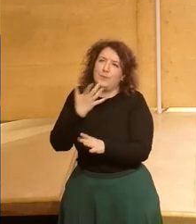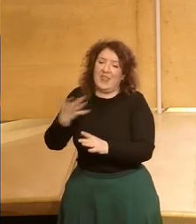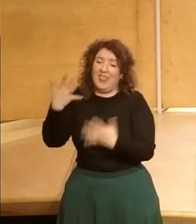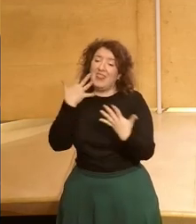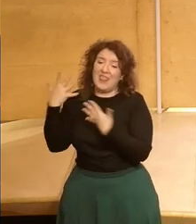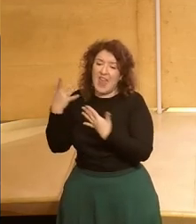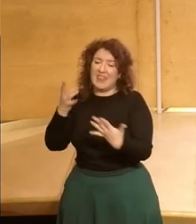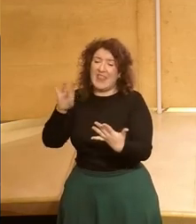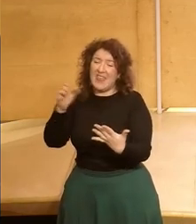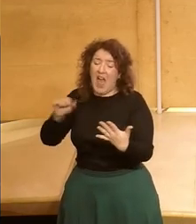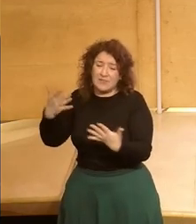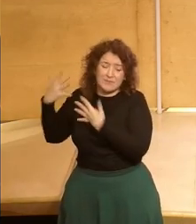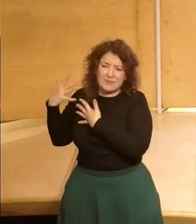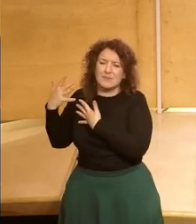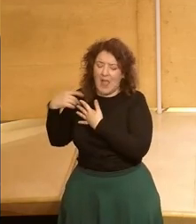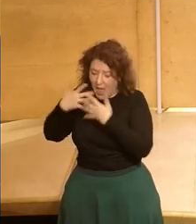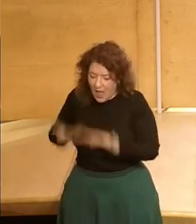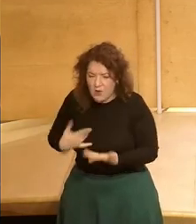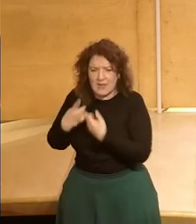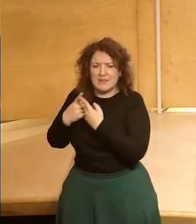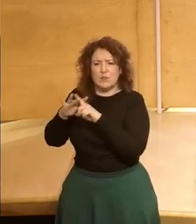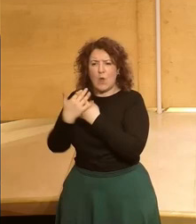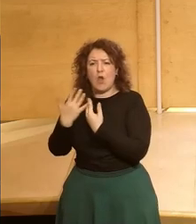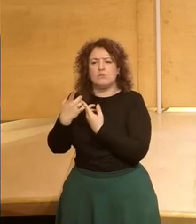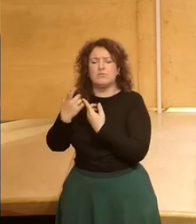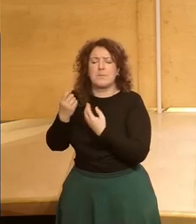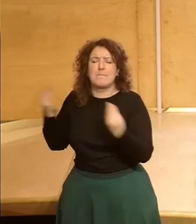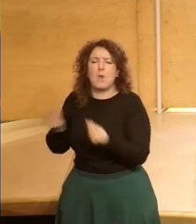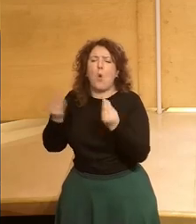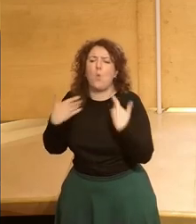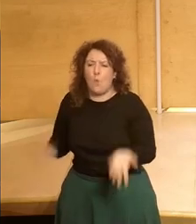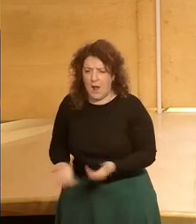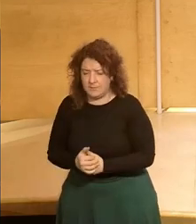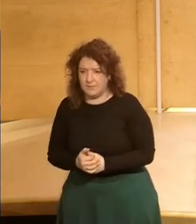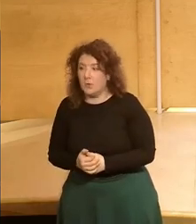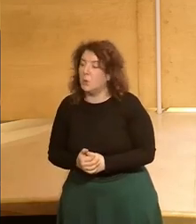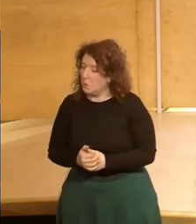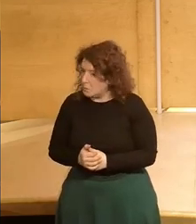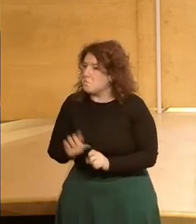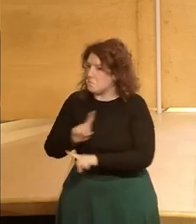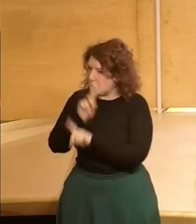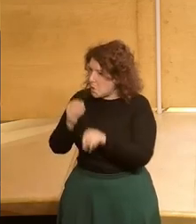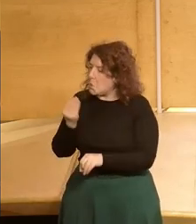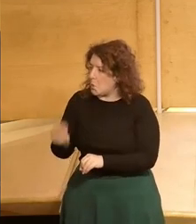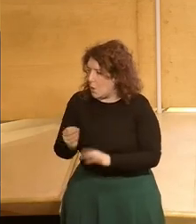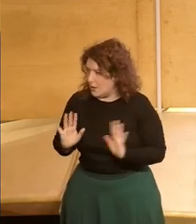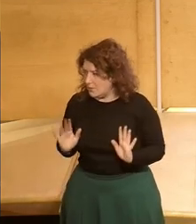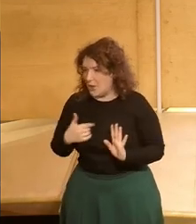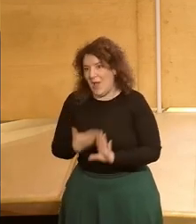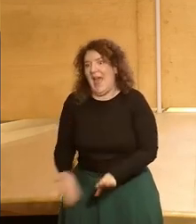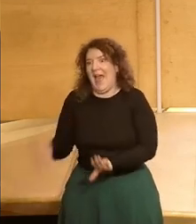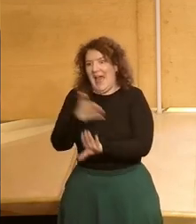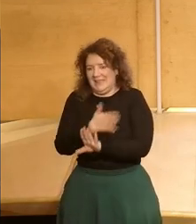años para hacer frente a esta situación? Bueno, qué buena pregunta para empezar. Pero antes